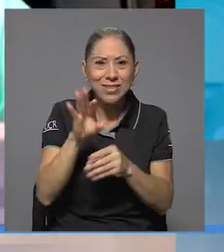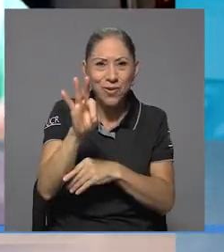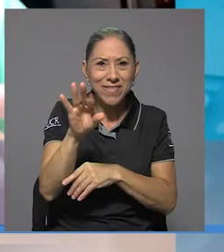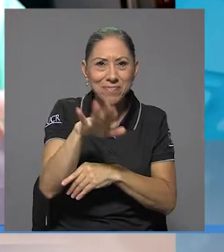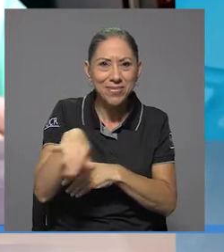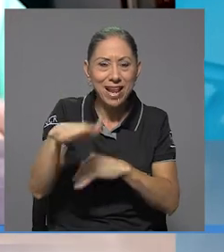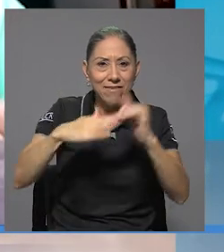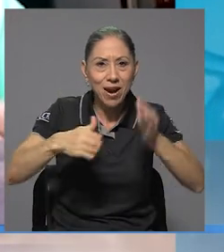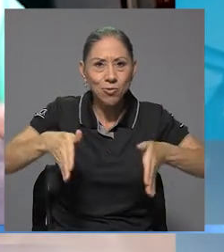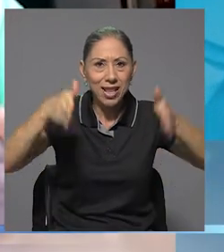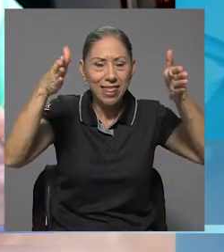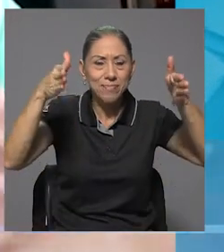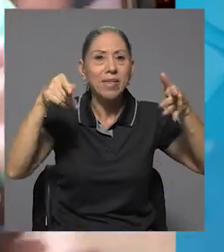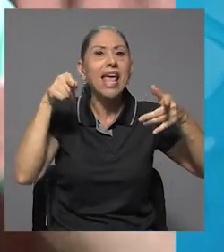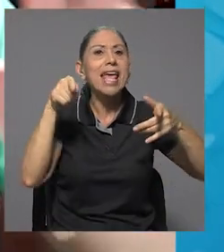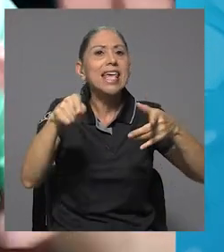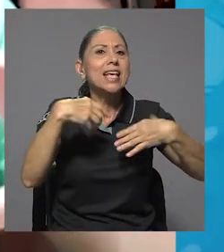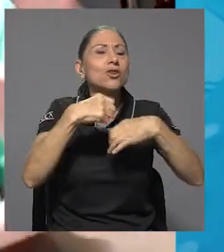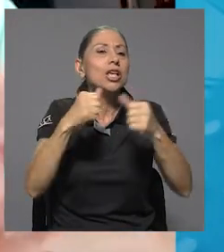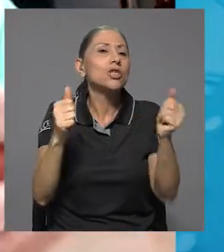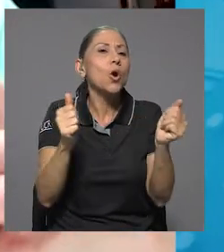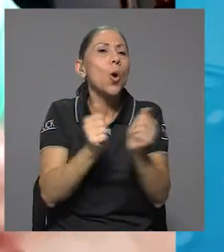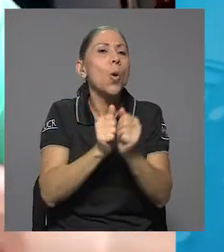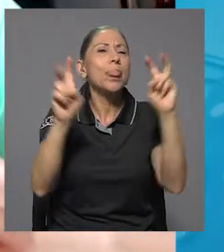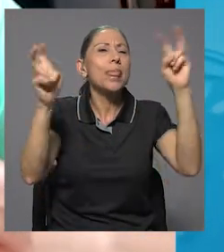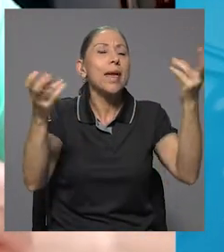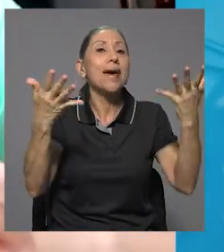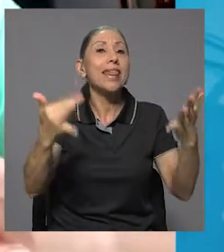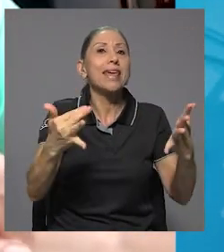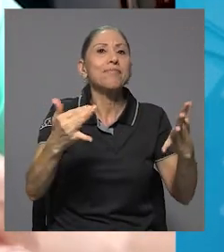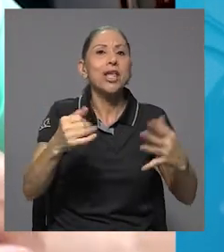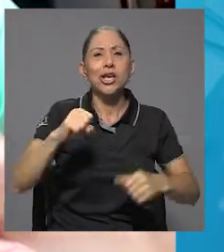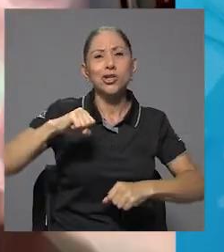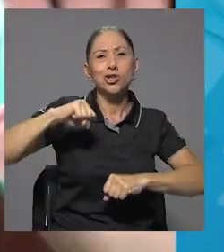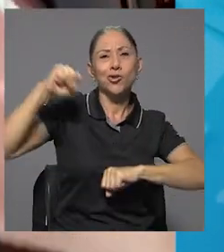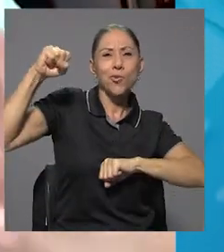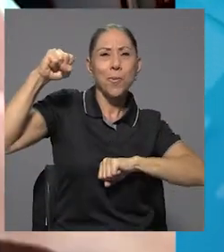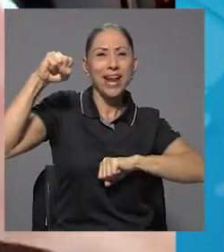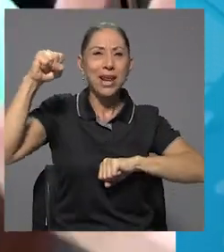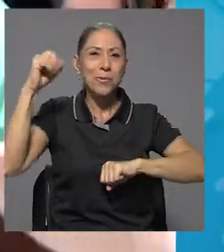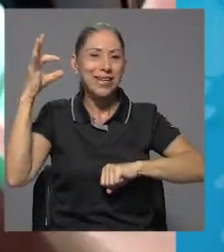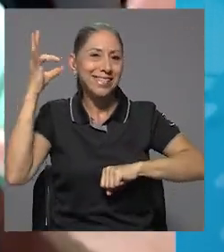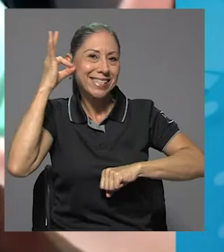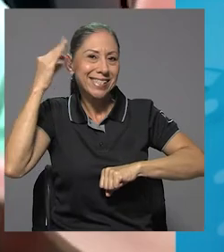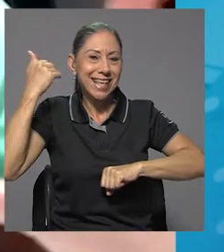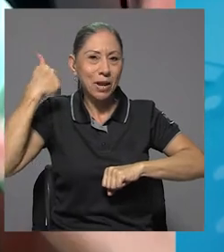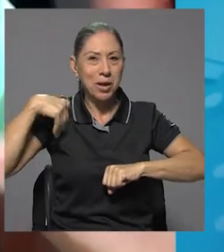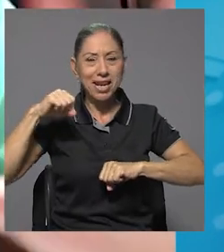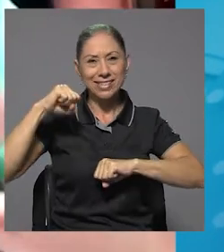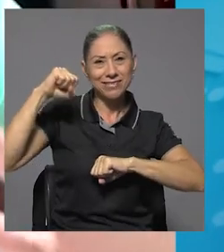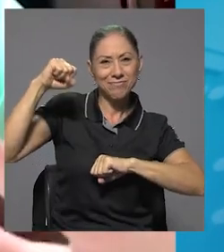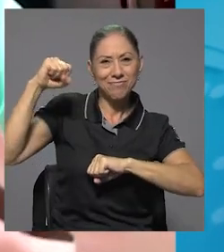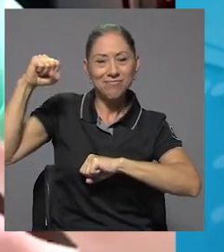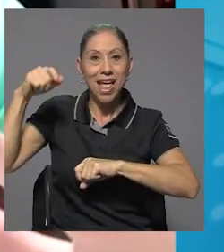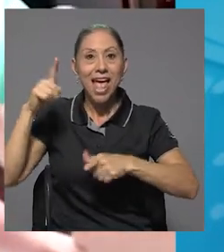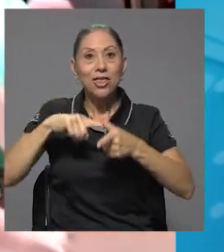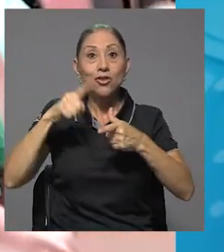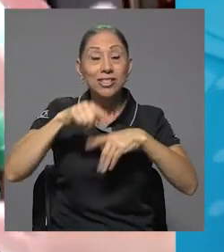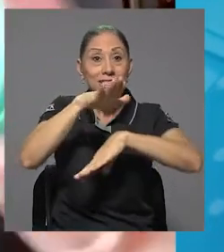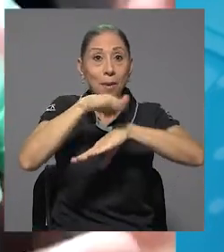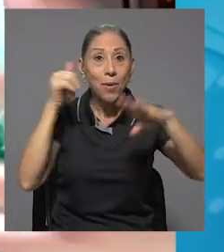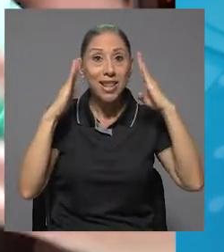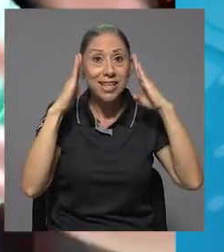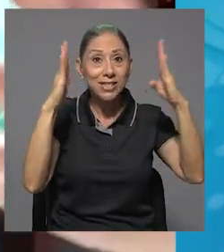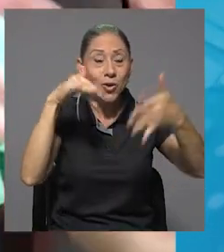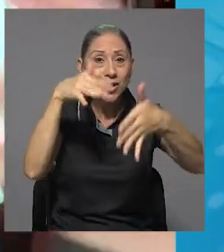de... con la temática de superhéroes y superheroínas. Que eso llamó demasiado la atención para todo el estudiantado, entonces hizo